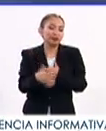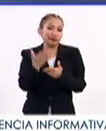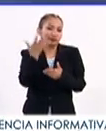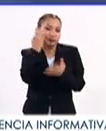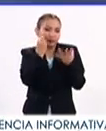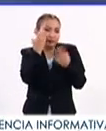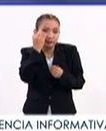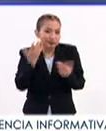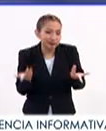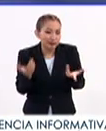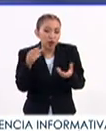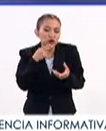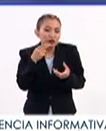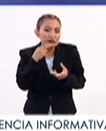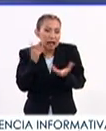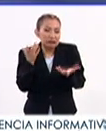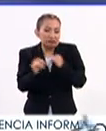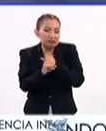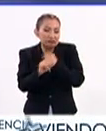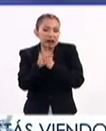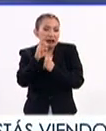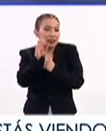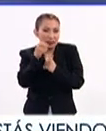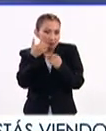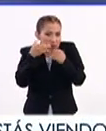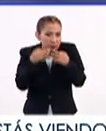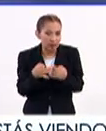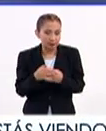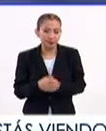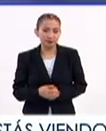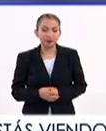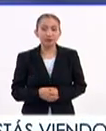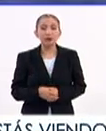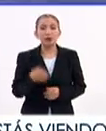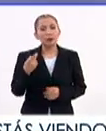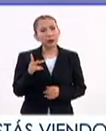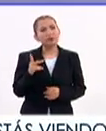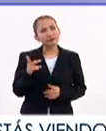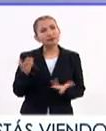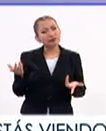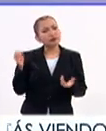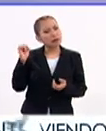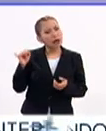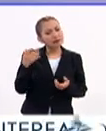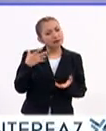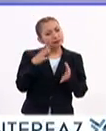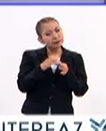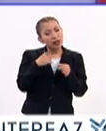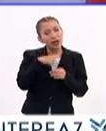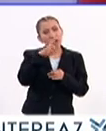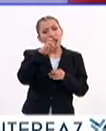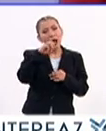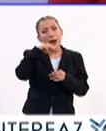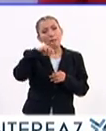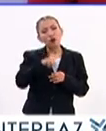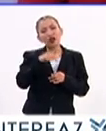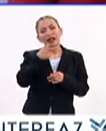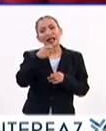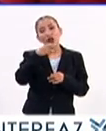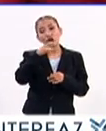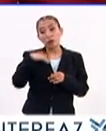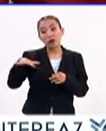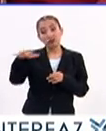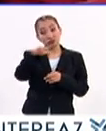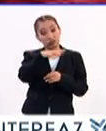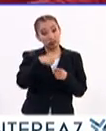educarnos en utilizar las redes de una manera más provechosa. Pero sí nos está planteando Ramón Jerónimo realidades